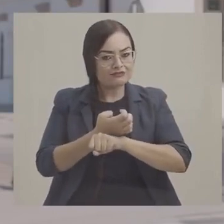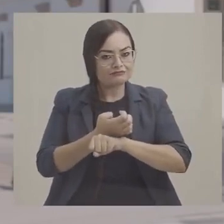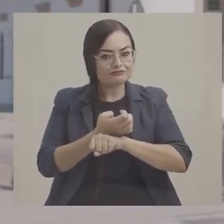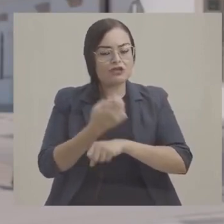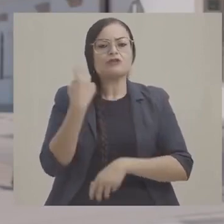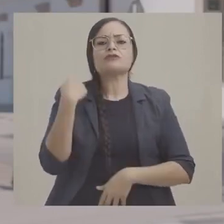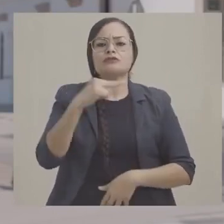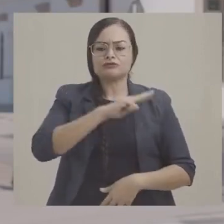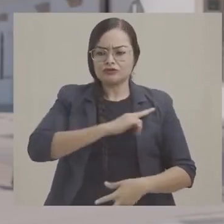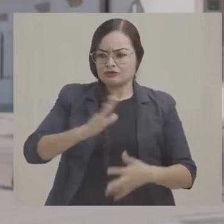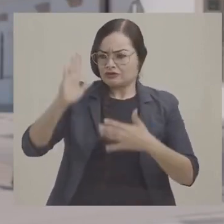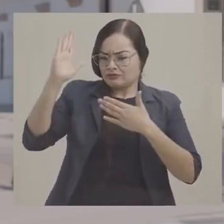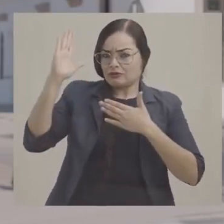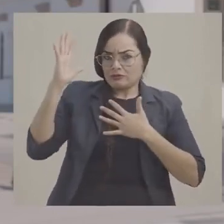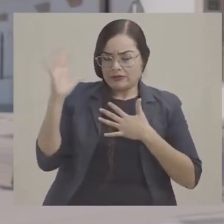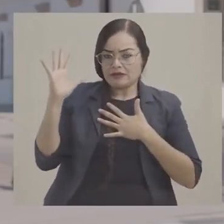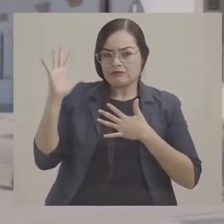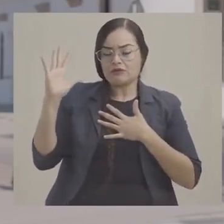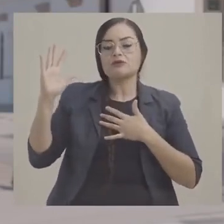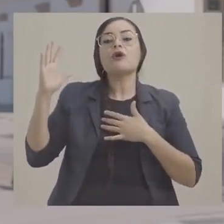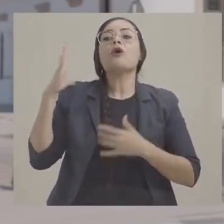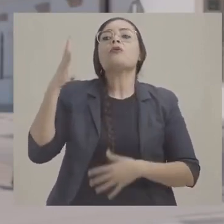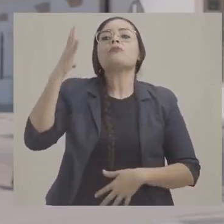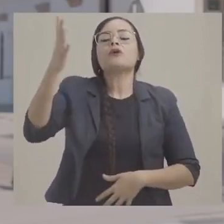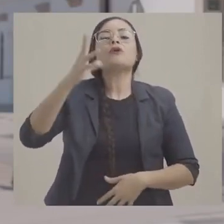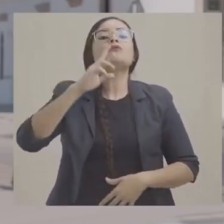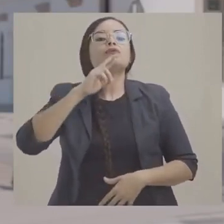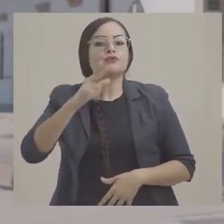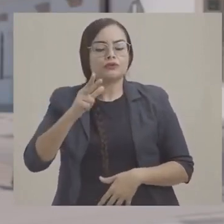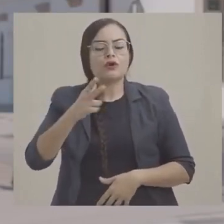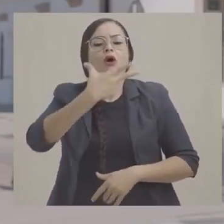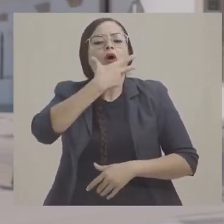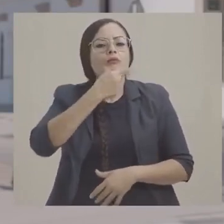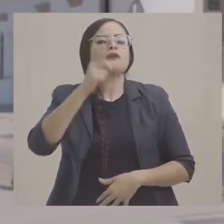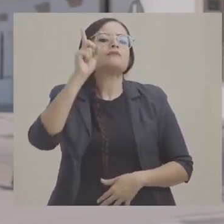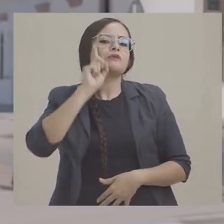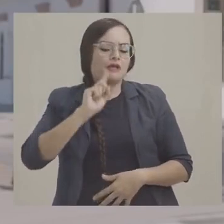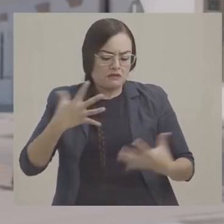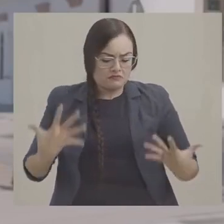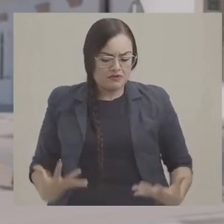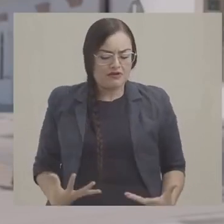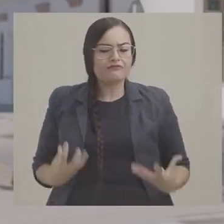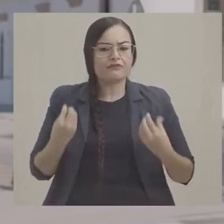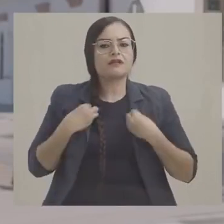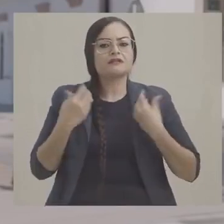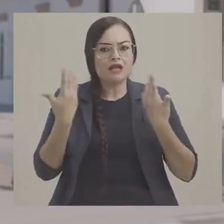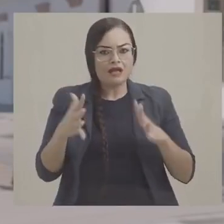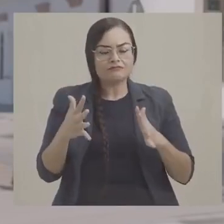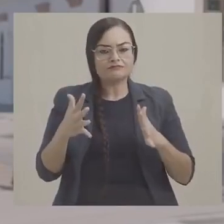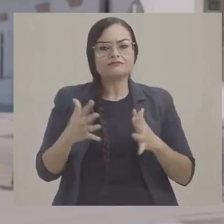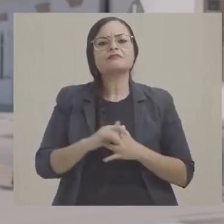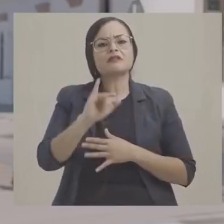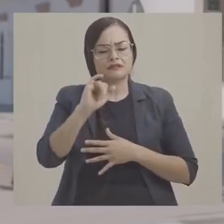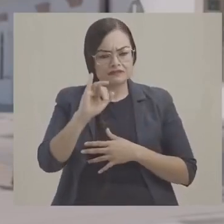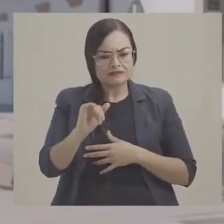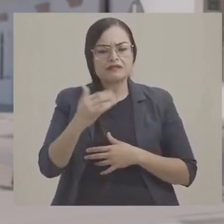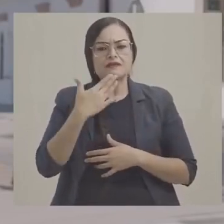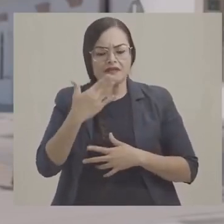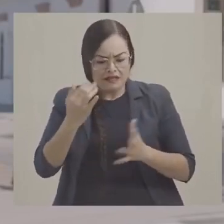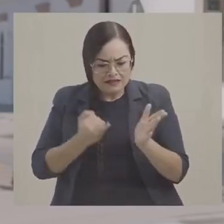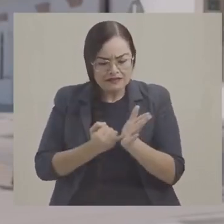Prometimos un mejor futuro, las y los paseños ya lo viven. Vamos por buen camino,